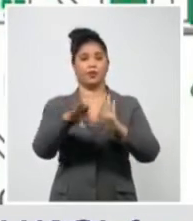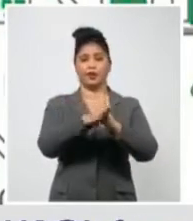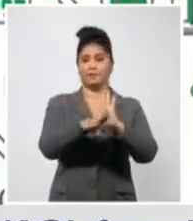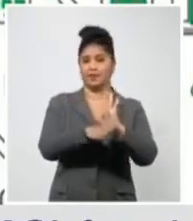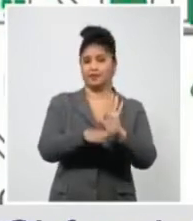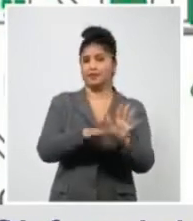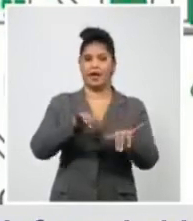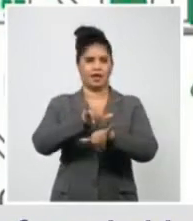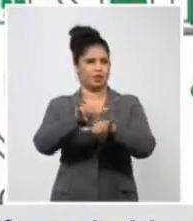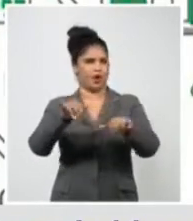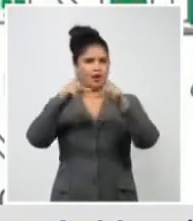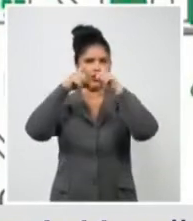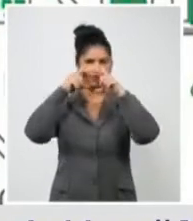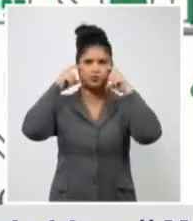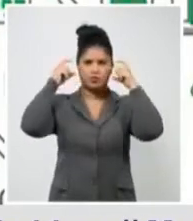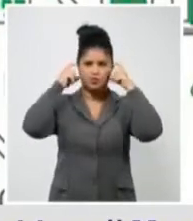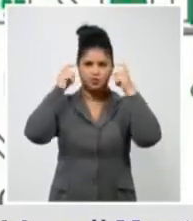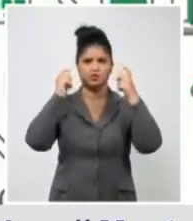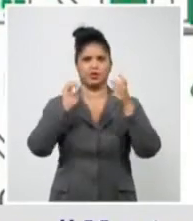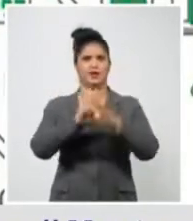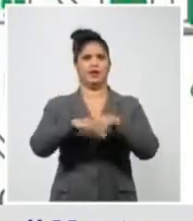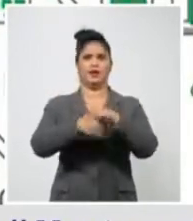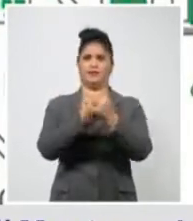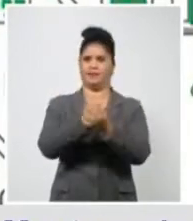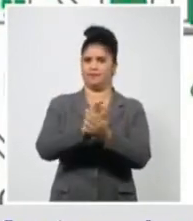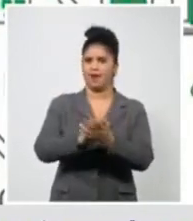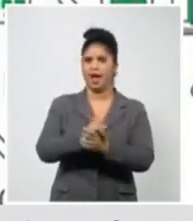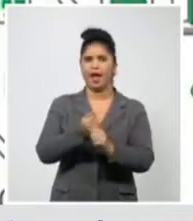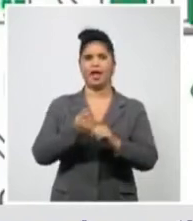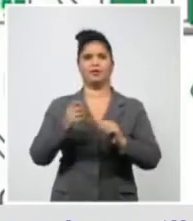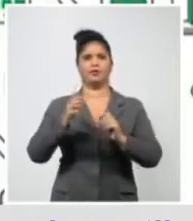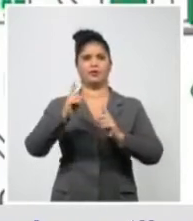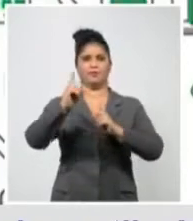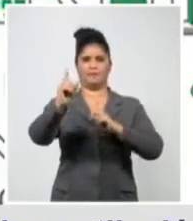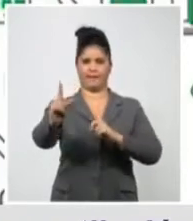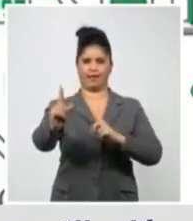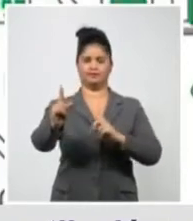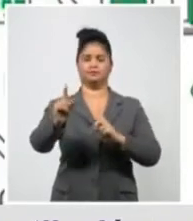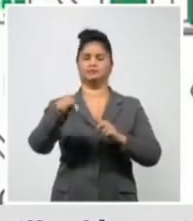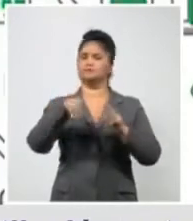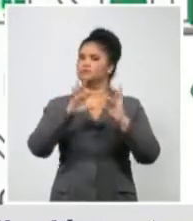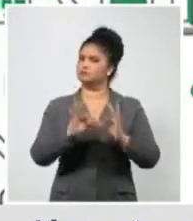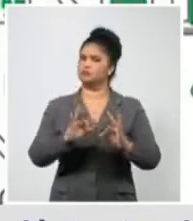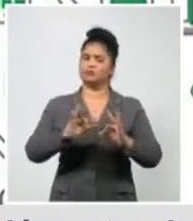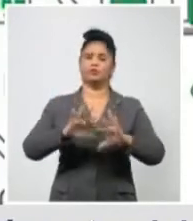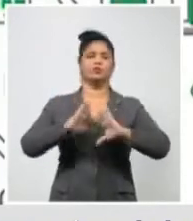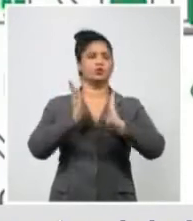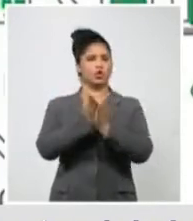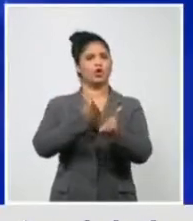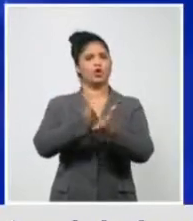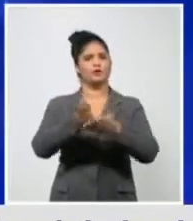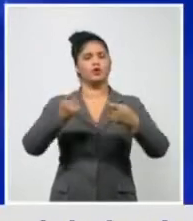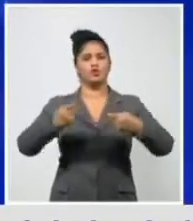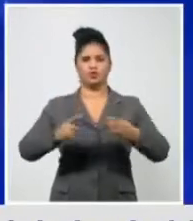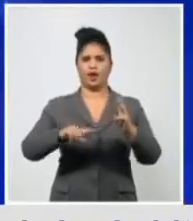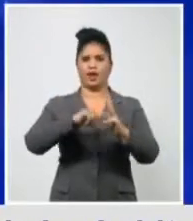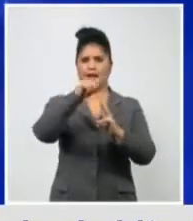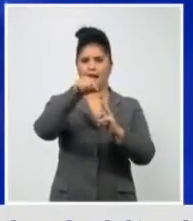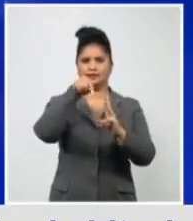No hay que hacer otra cosa. No sé si respondo, Durán, la pregunta. Excelente la